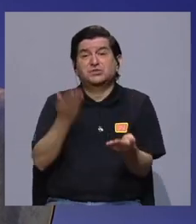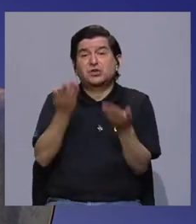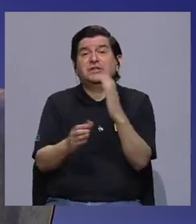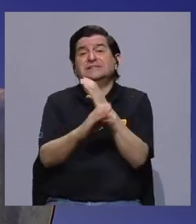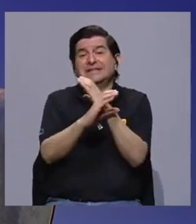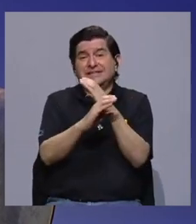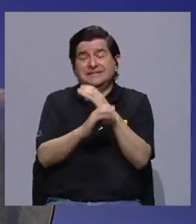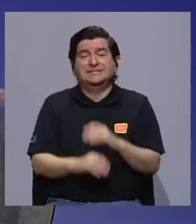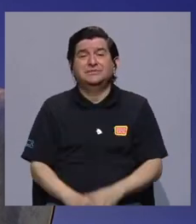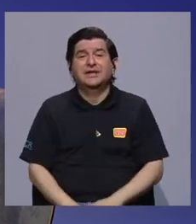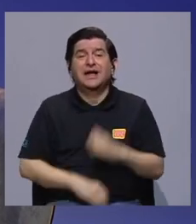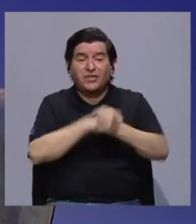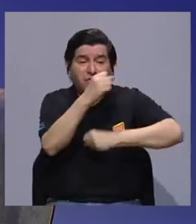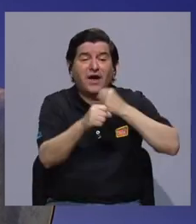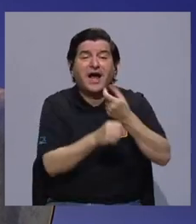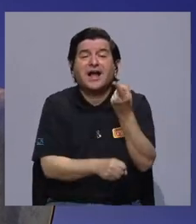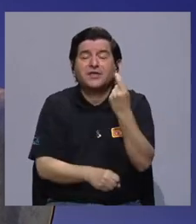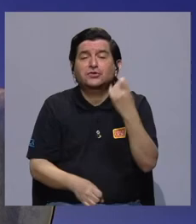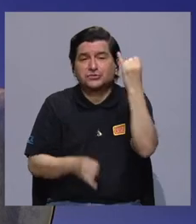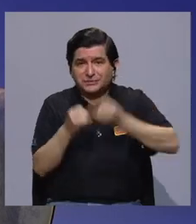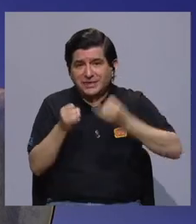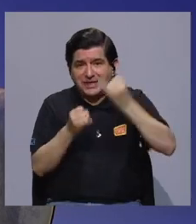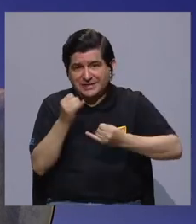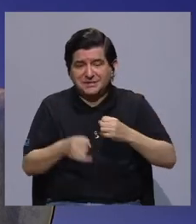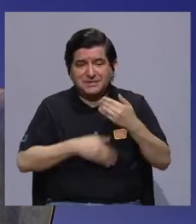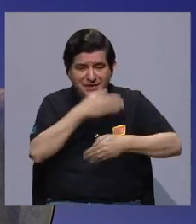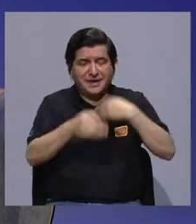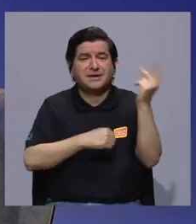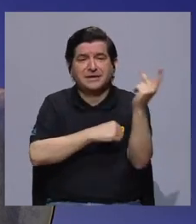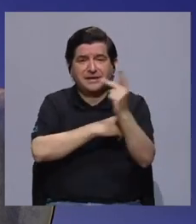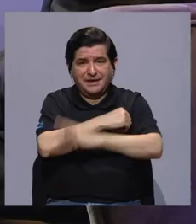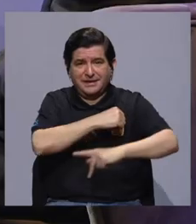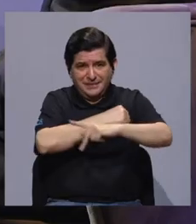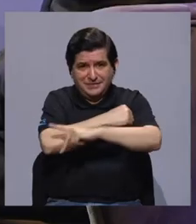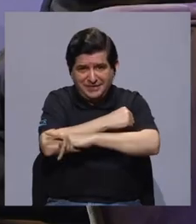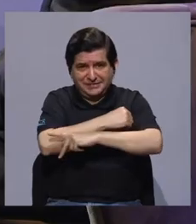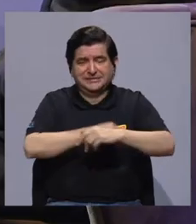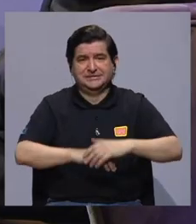meses y, cuidado, que años para que termine en nuestro país?